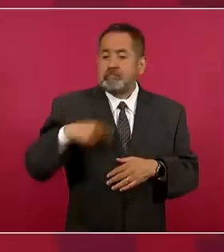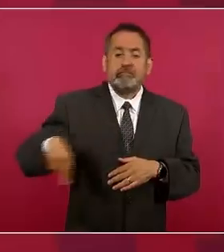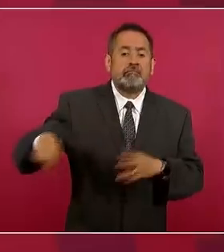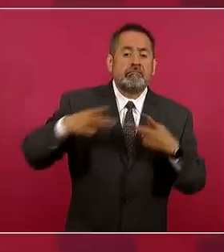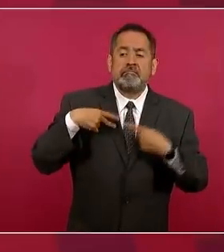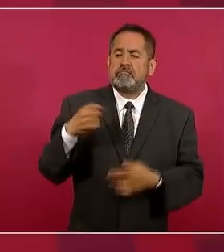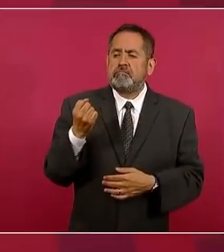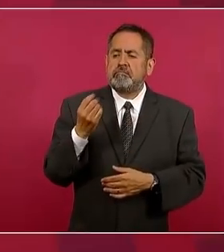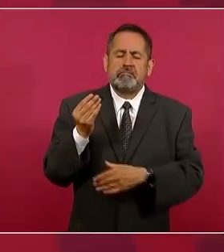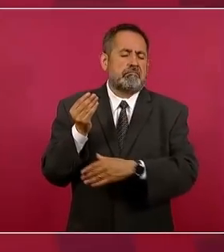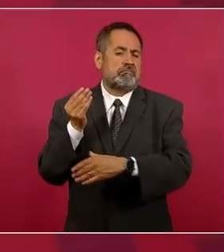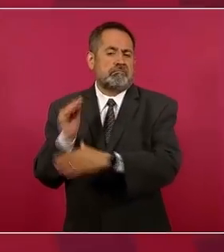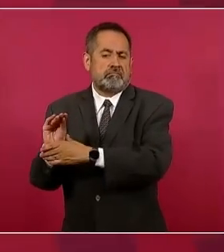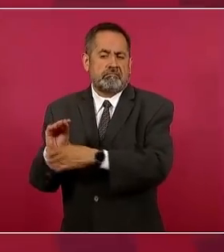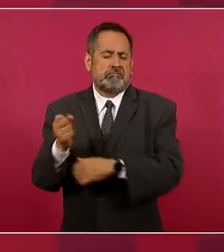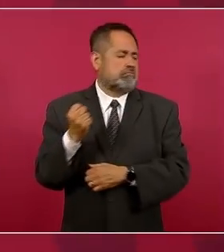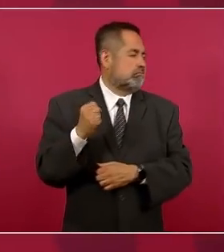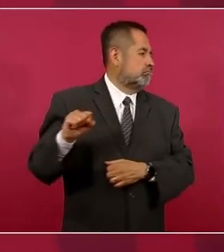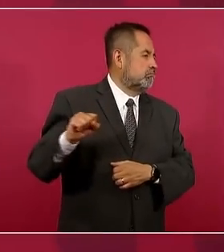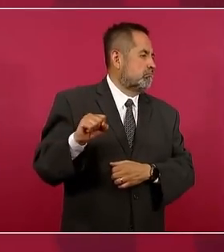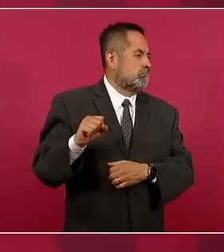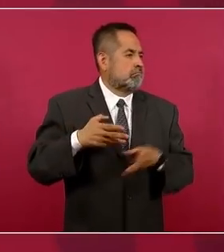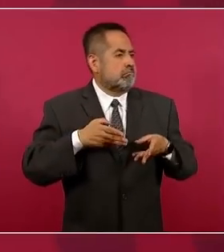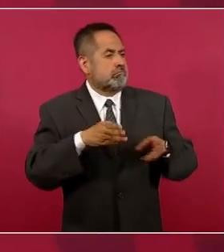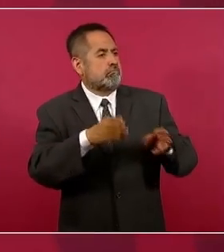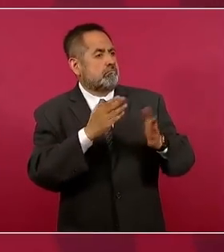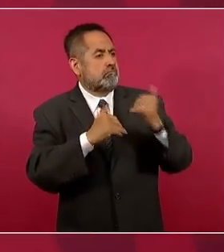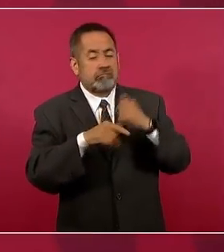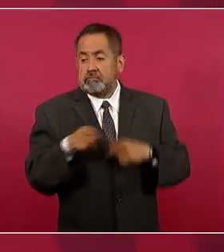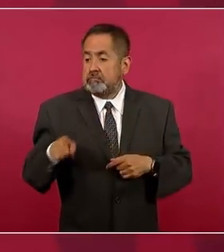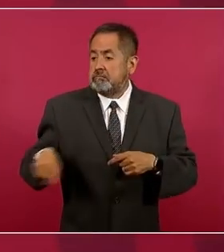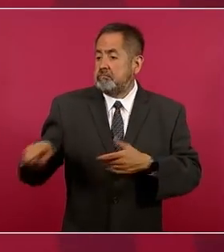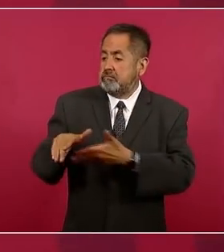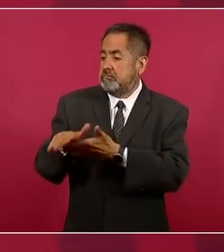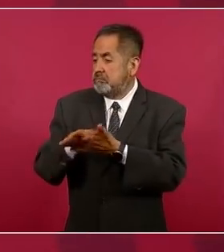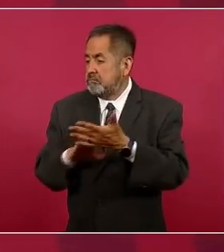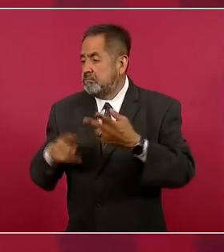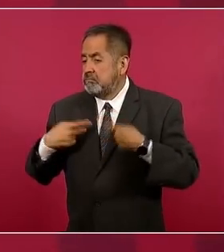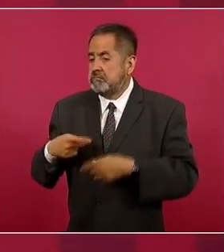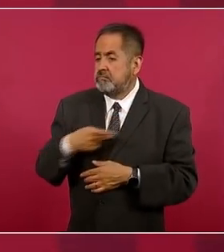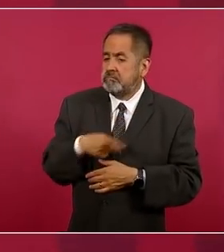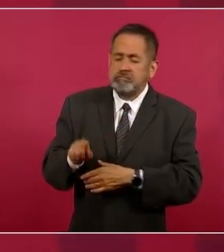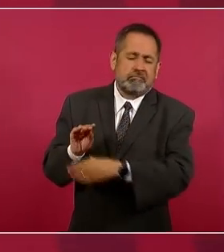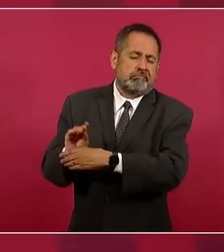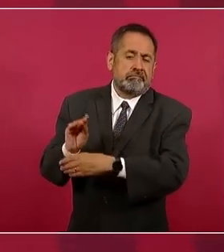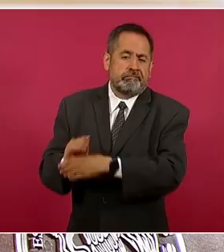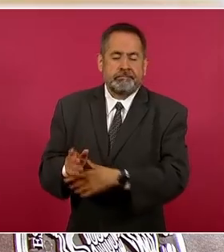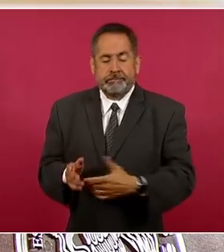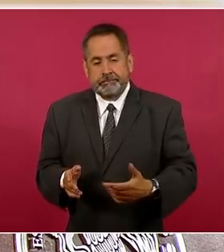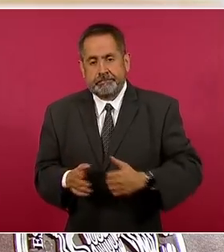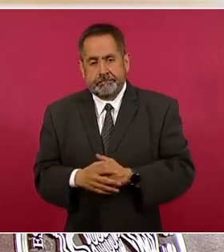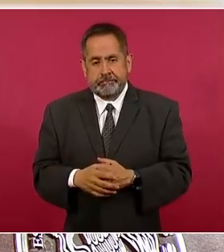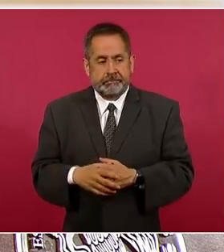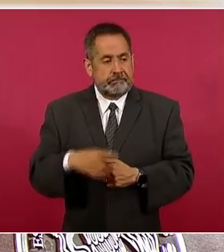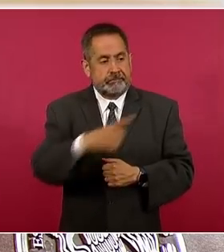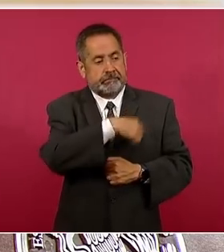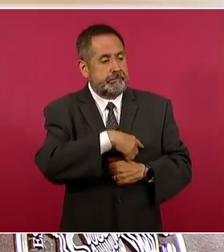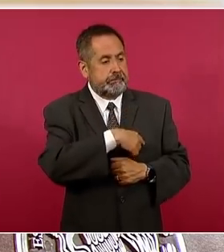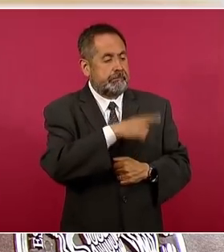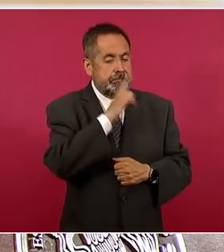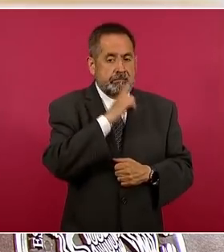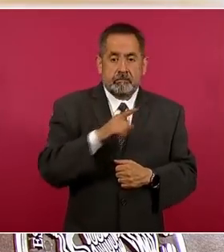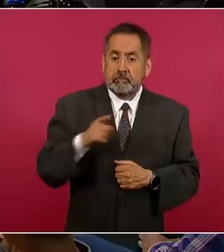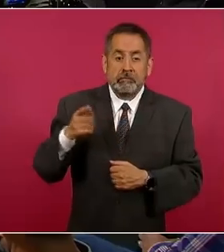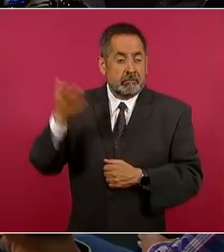tiempo a los humildes, a la gente pobre. Se quedaron callados cuando